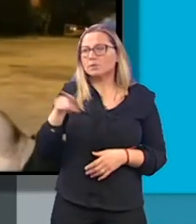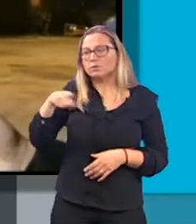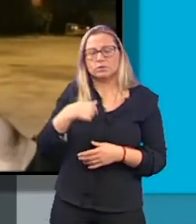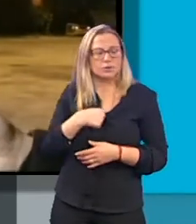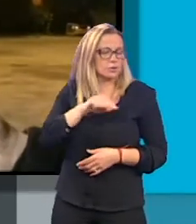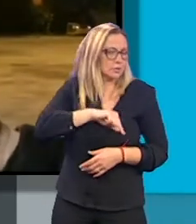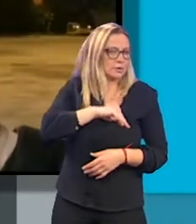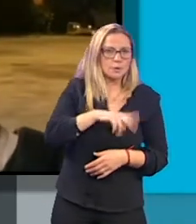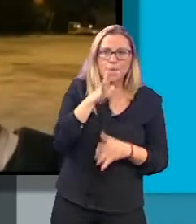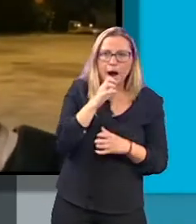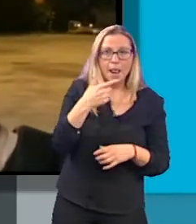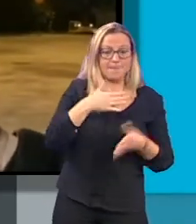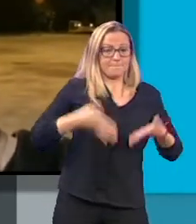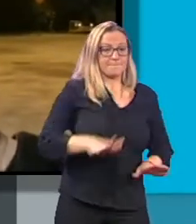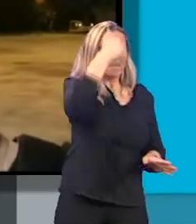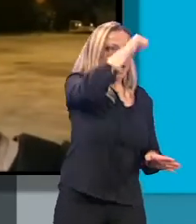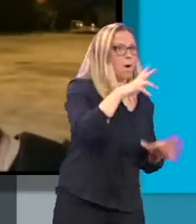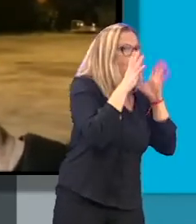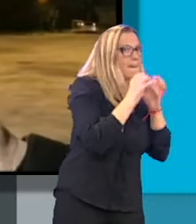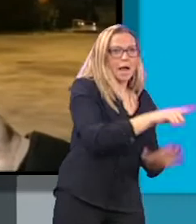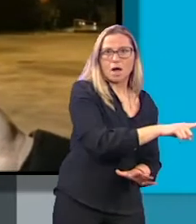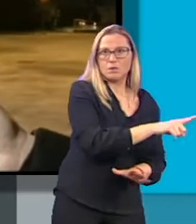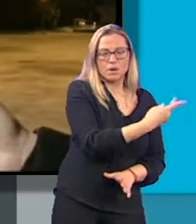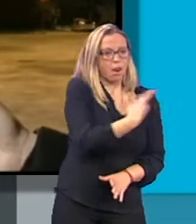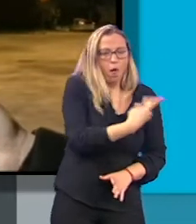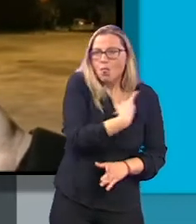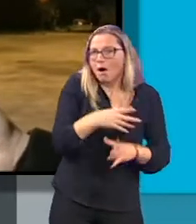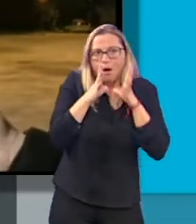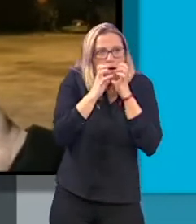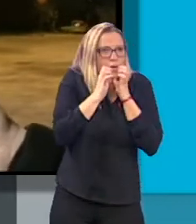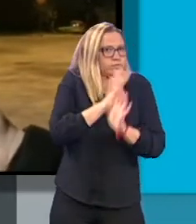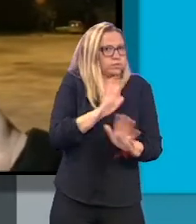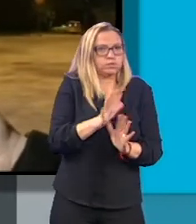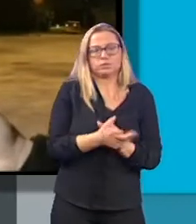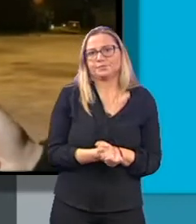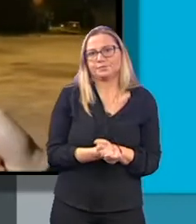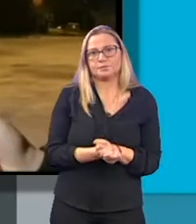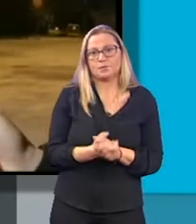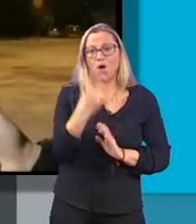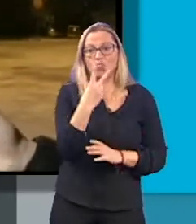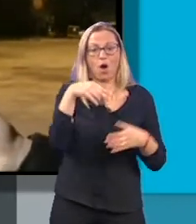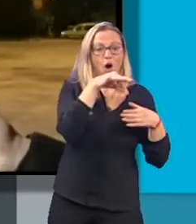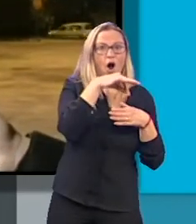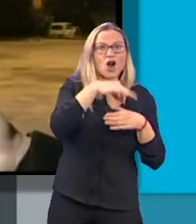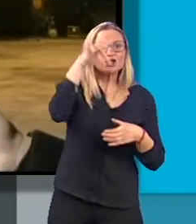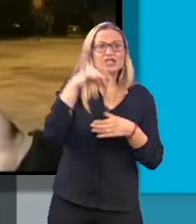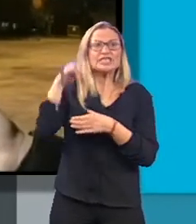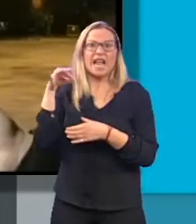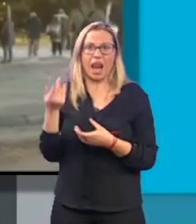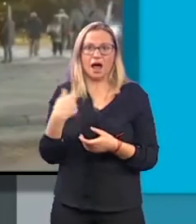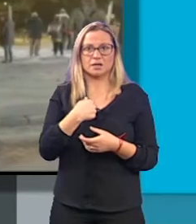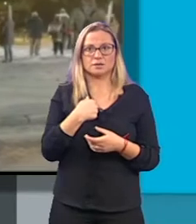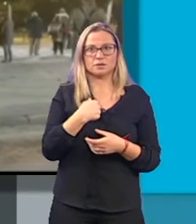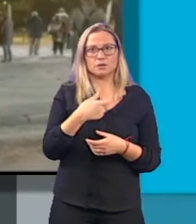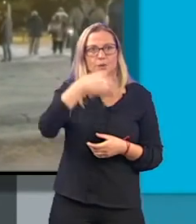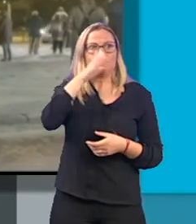mal, mi hijo peor, estamos, vamos, horrorizados, horrorizados. Con dos vasos de tila que tengo allí en el microondas.